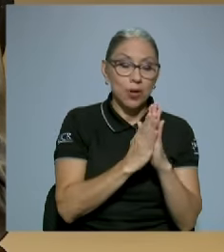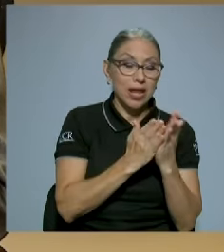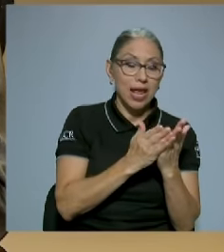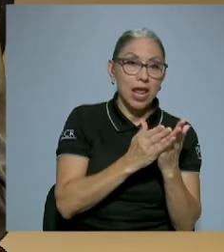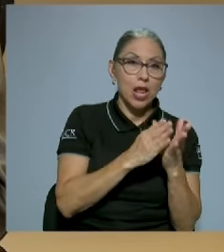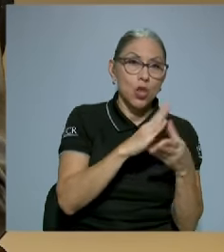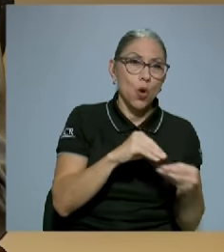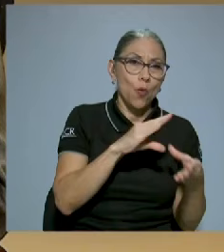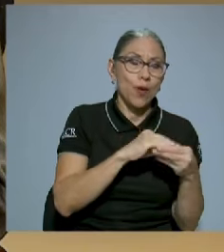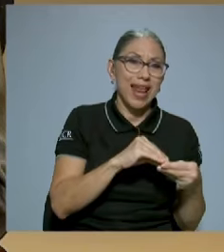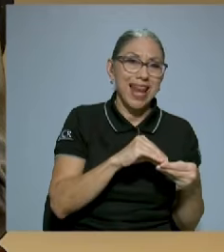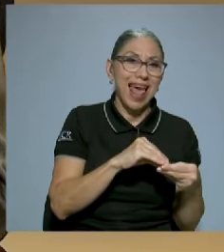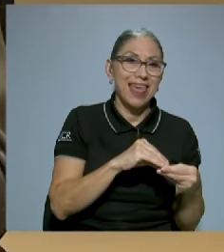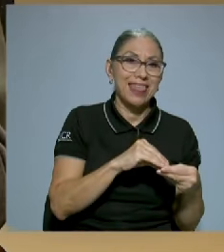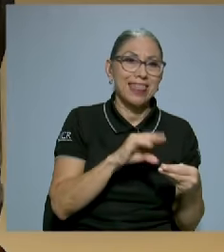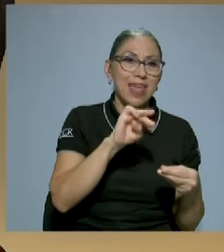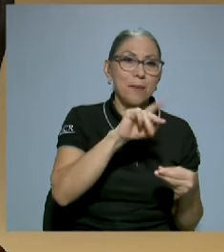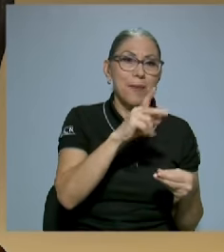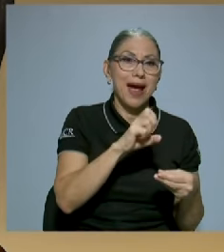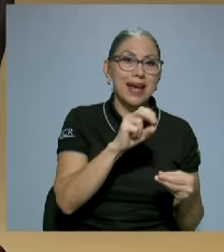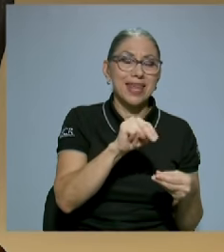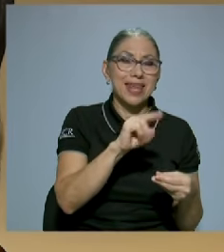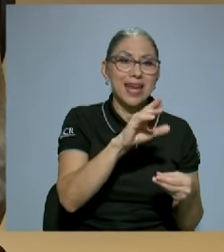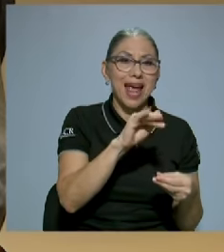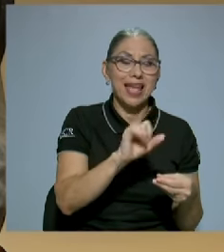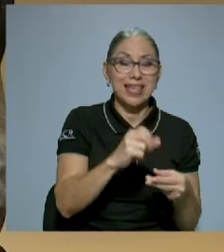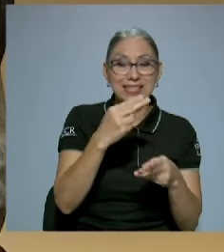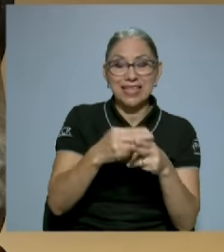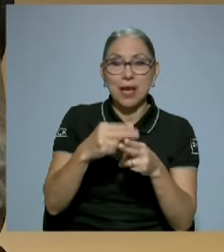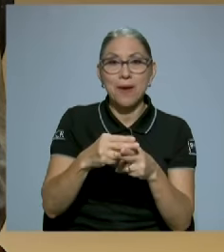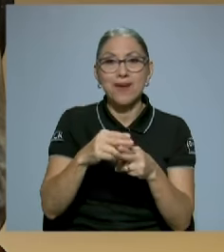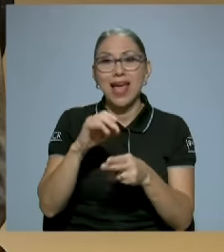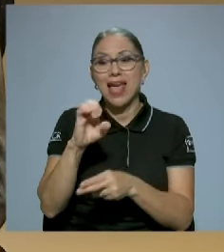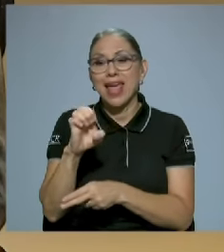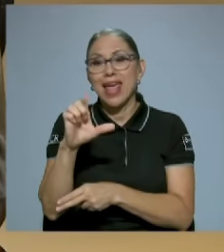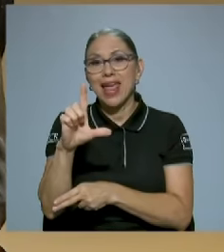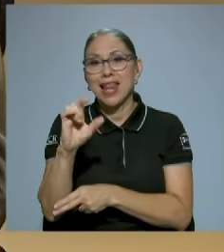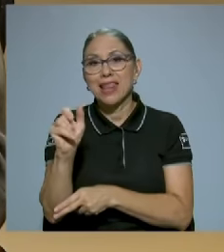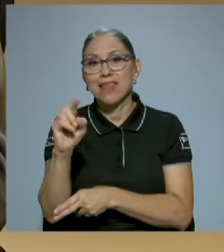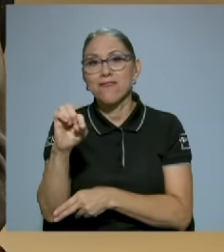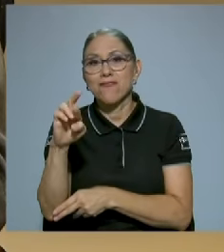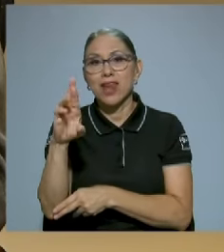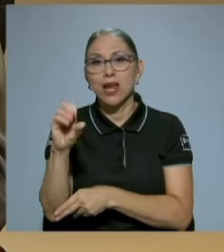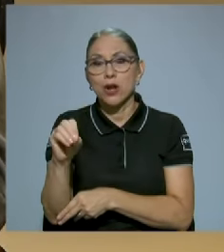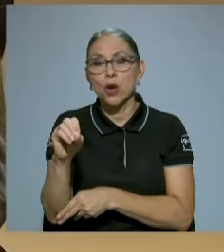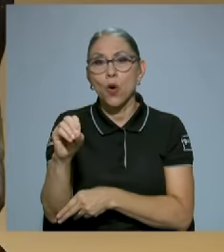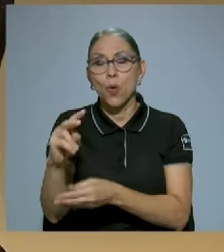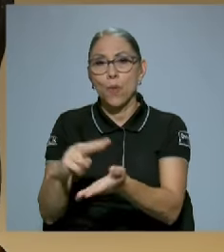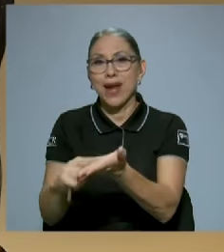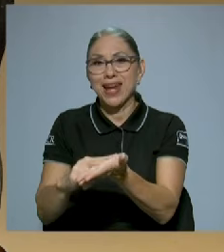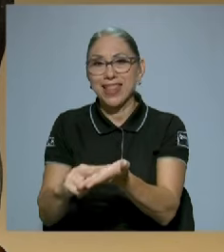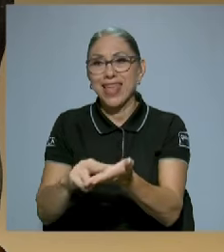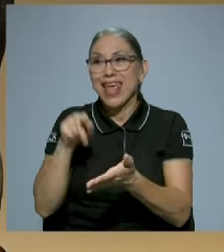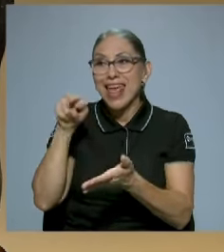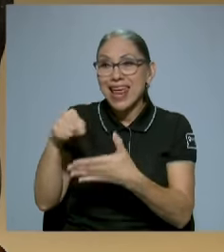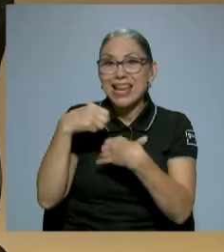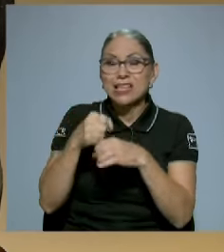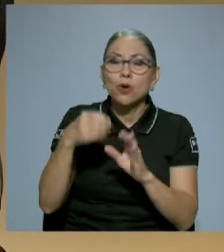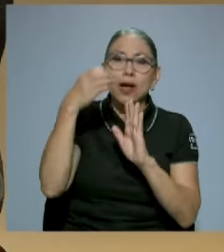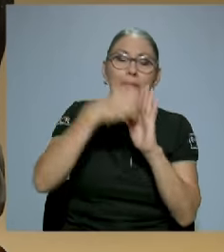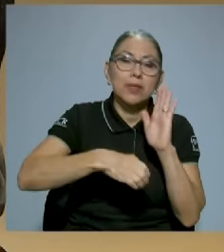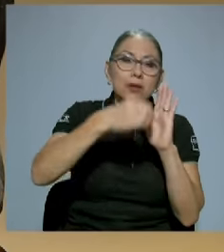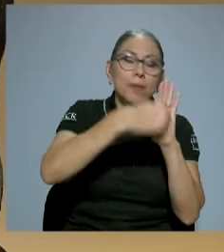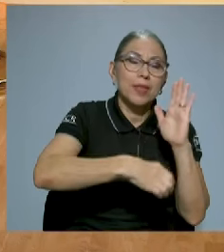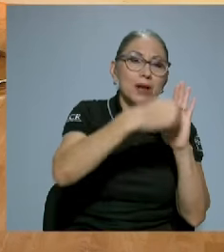Verde, él la redactó, la publicó por capítulos que era La Guerra del Chaco con base en los